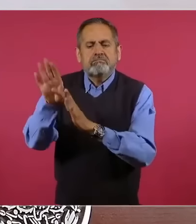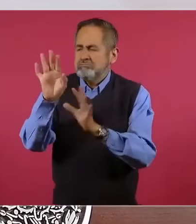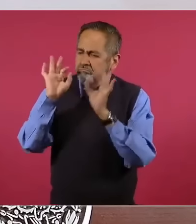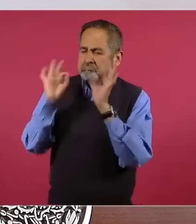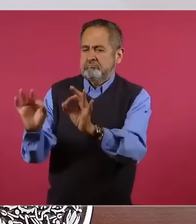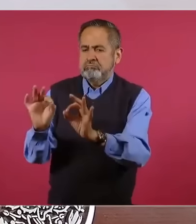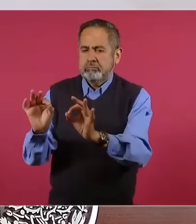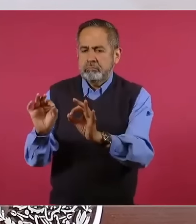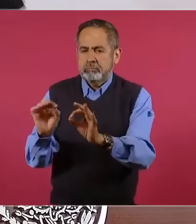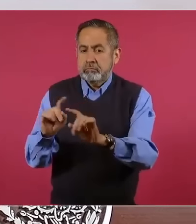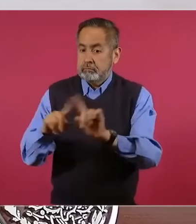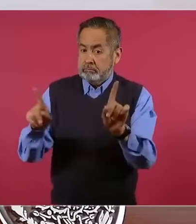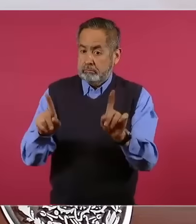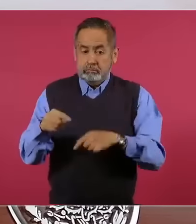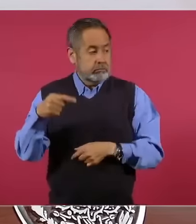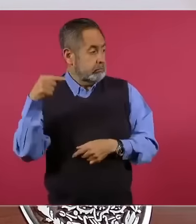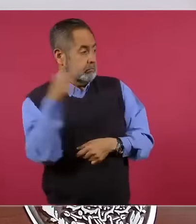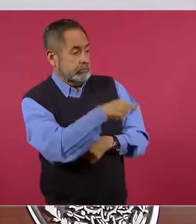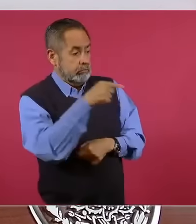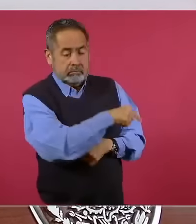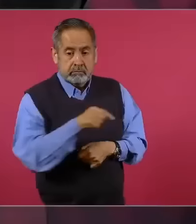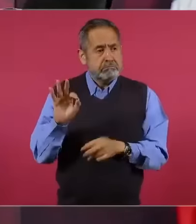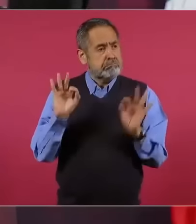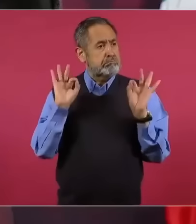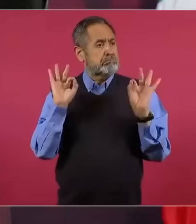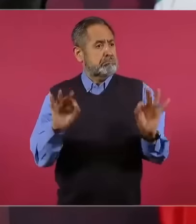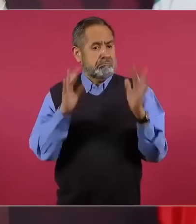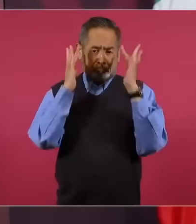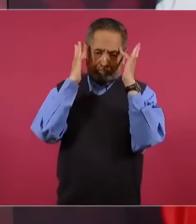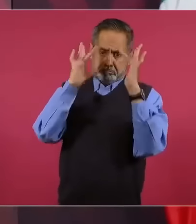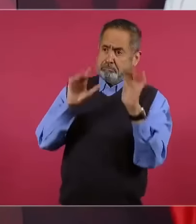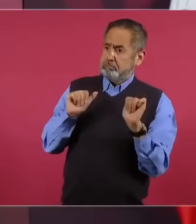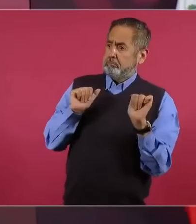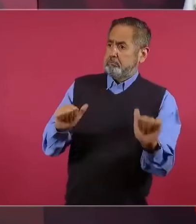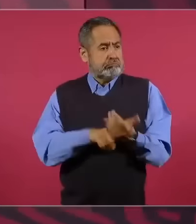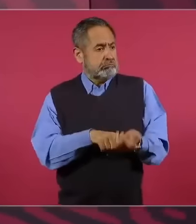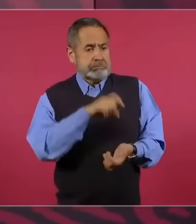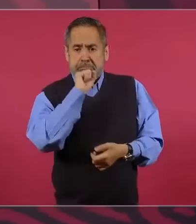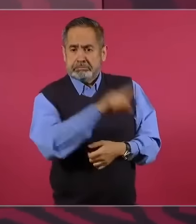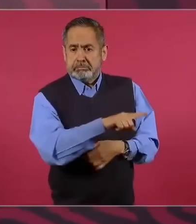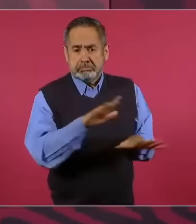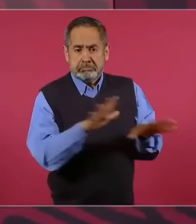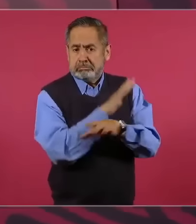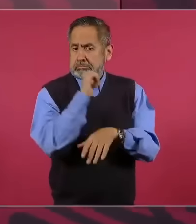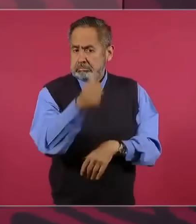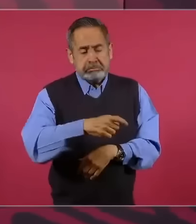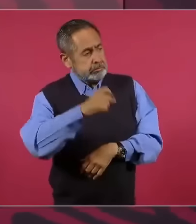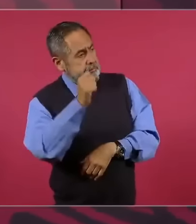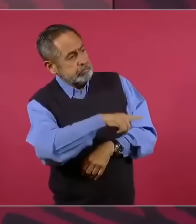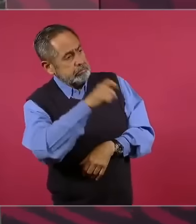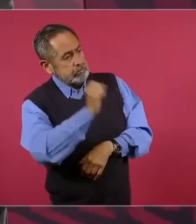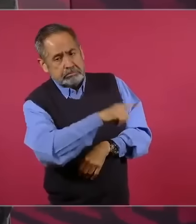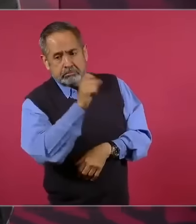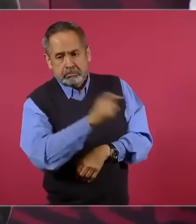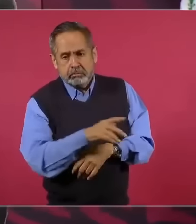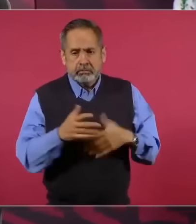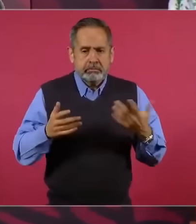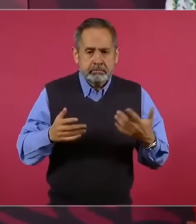sigue intacto, igual, poder ejecutivo